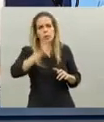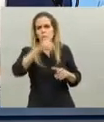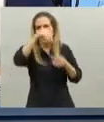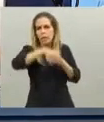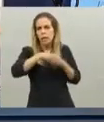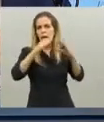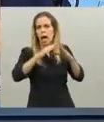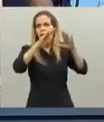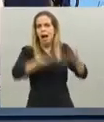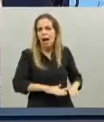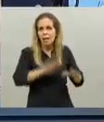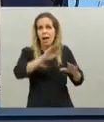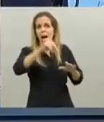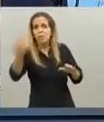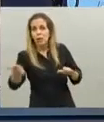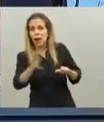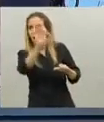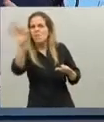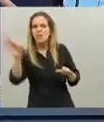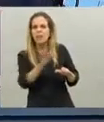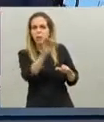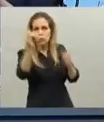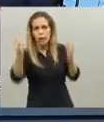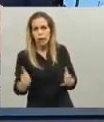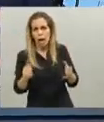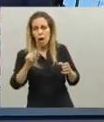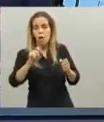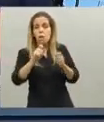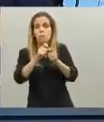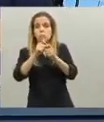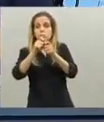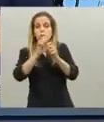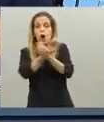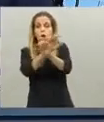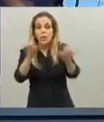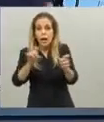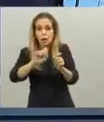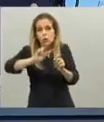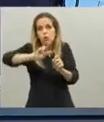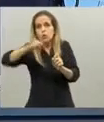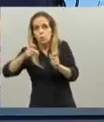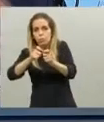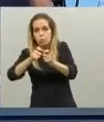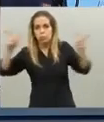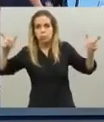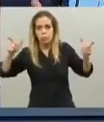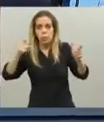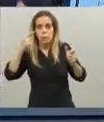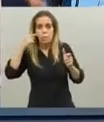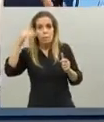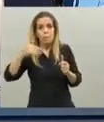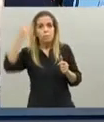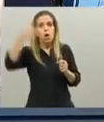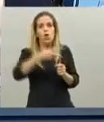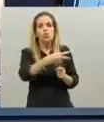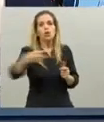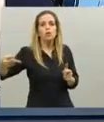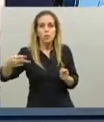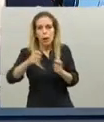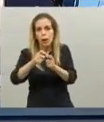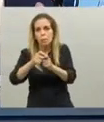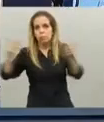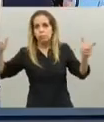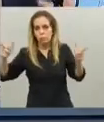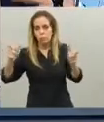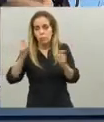en la casa el virus está allá afuera y se quintuplicaron los contagios no hago las cuentas pero si ocurre en los próximos 15 días va a ser un volumen muy alto de